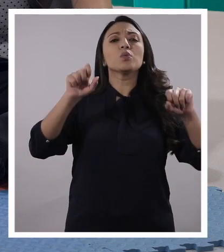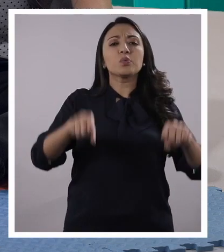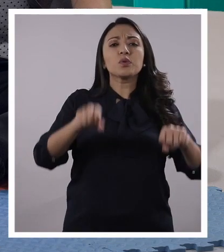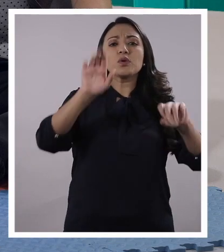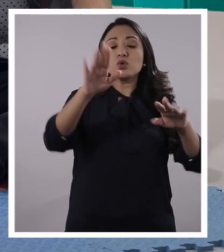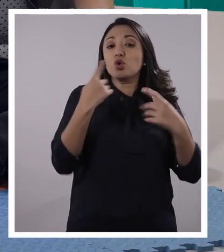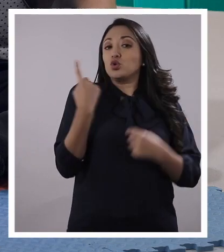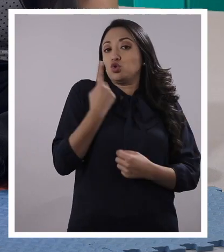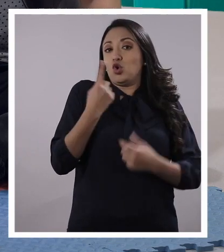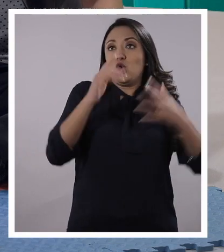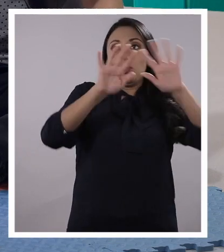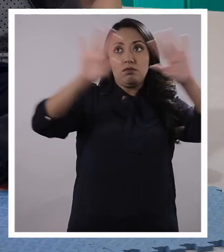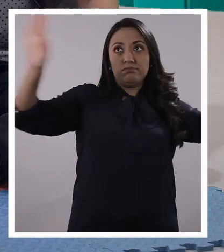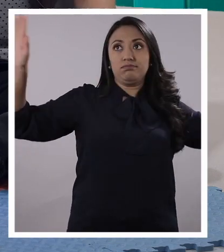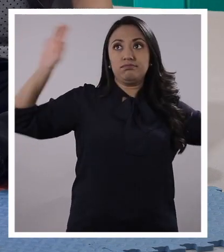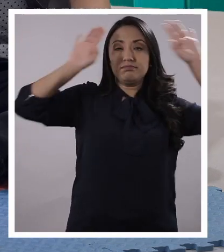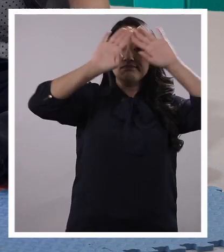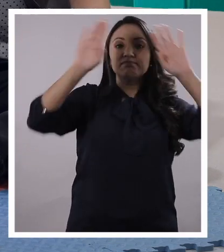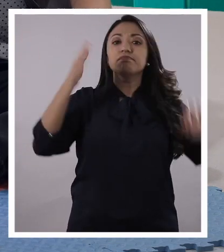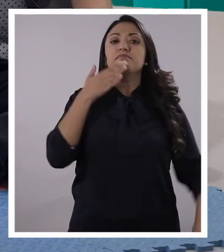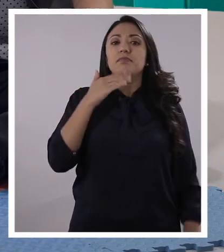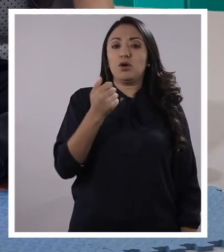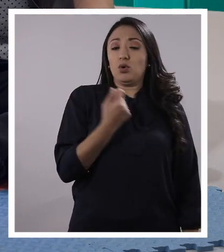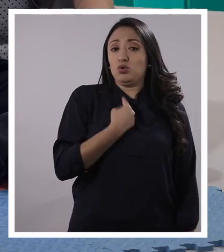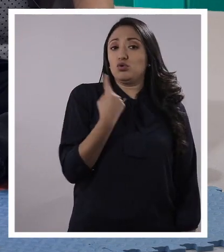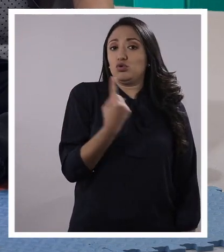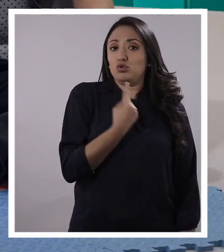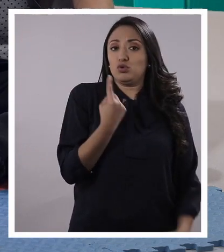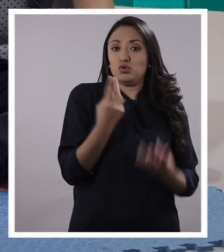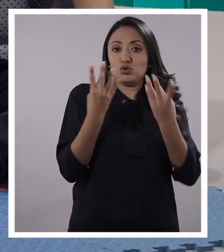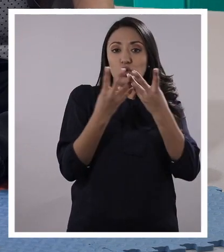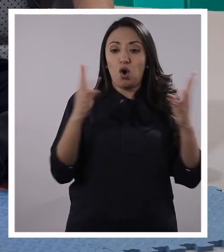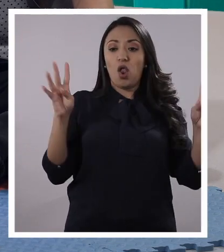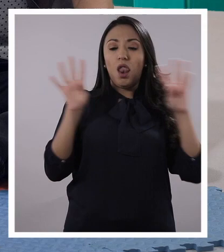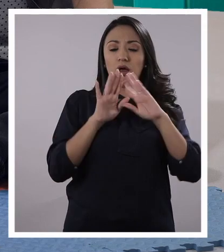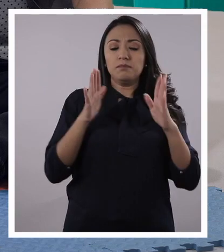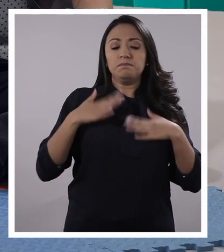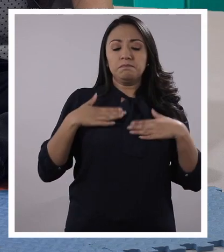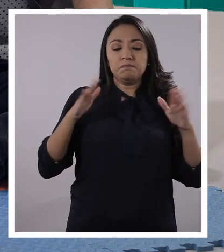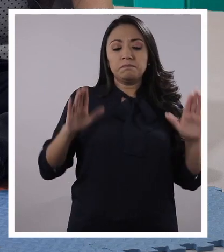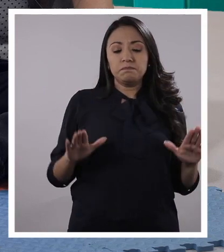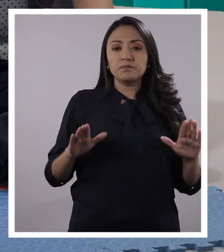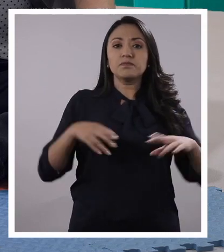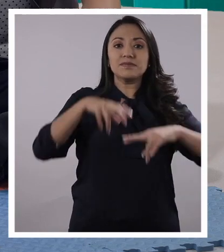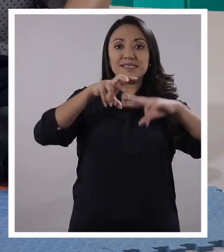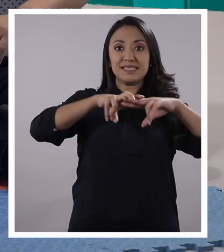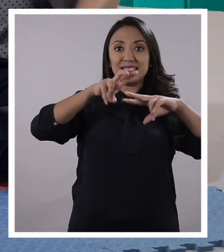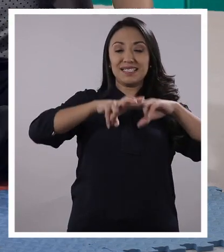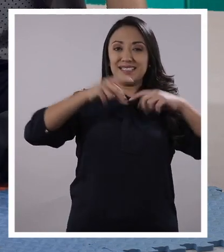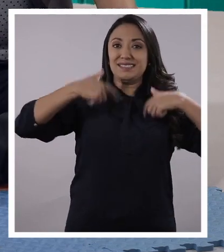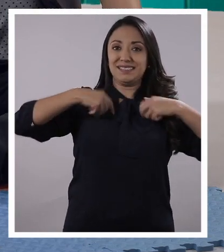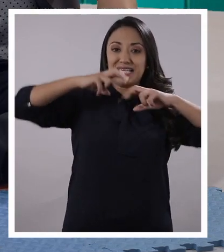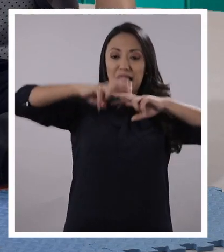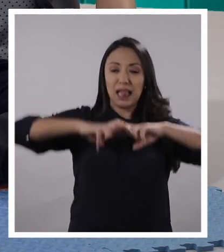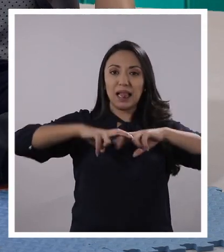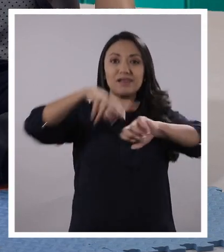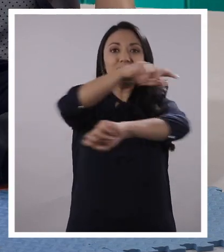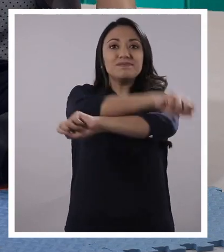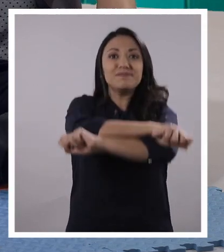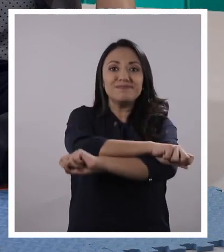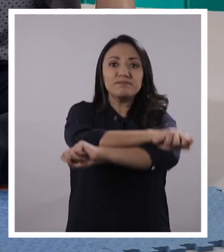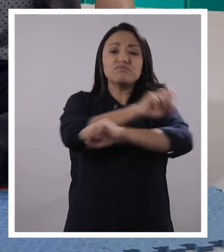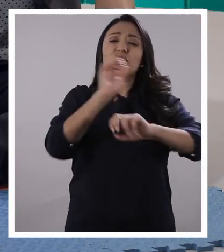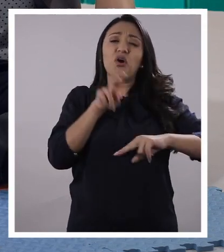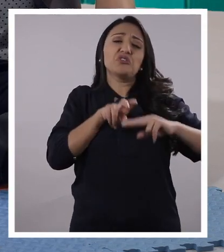estén ustedes solos, porque a veces es importante darnos nuestro espacio para estar solos. Pueden sentarse como estamos Pancho y yo en el piso